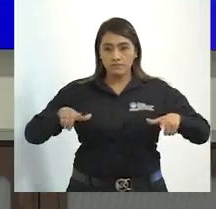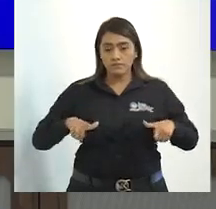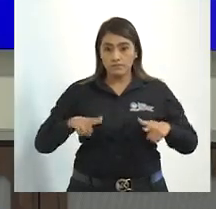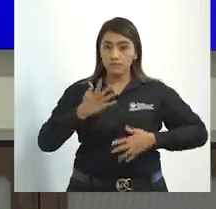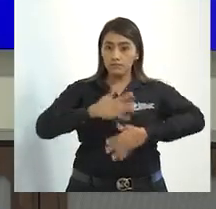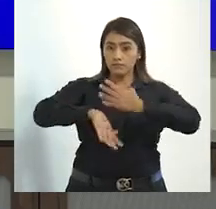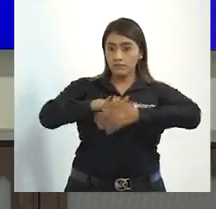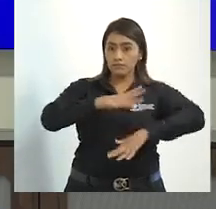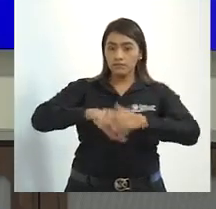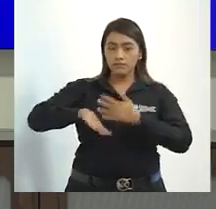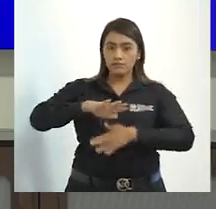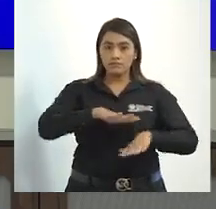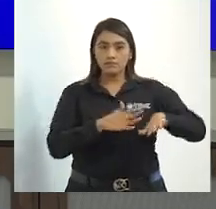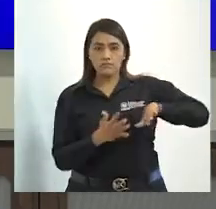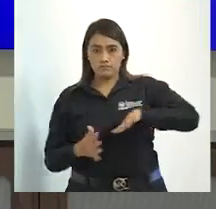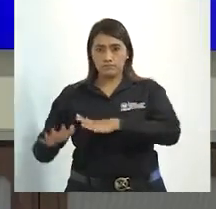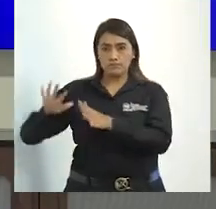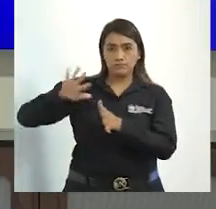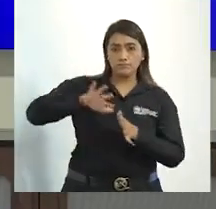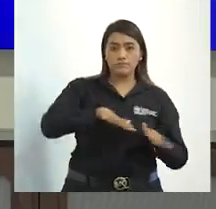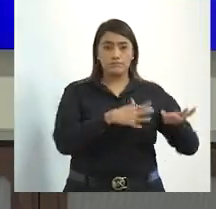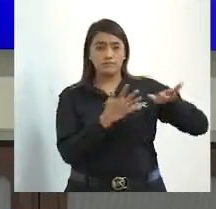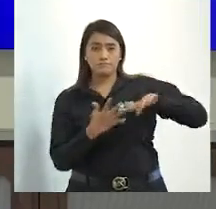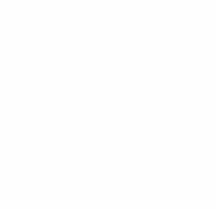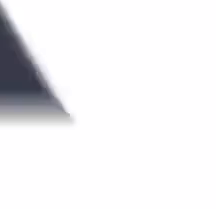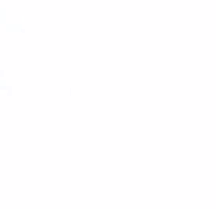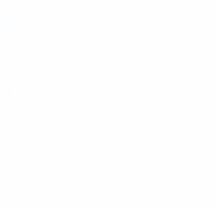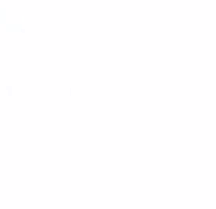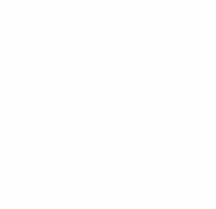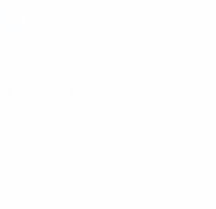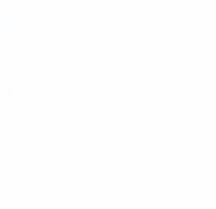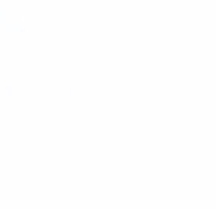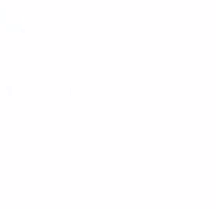El mar va a estar picado debido a los vientos. Vamos a tener un eje fuerte.